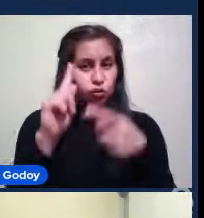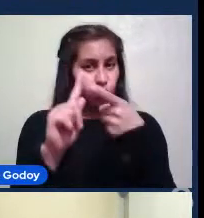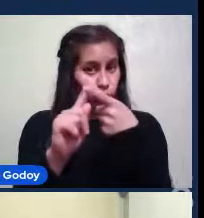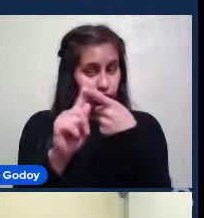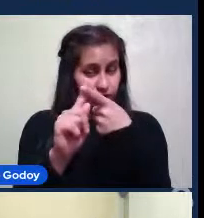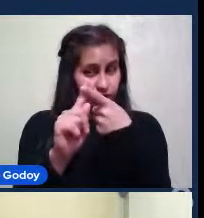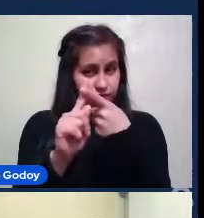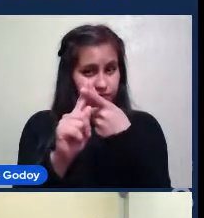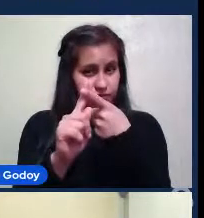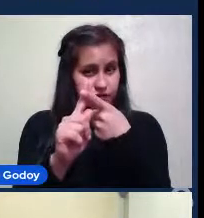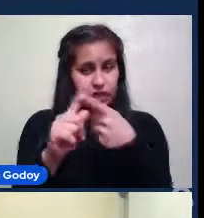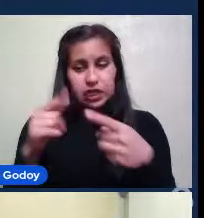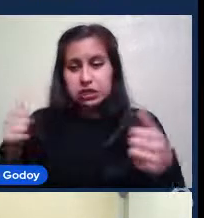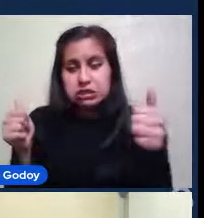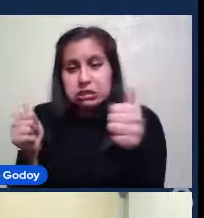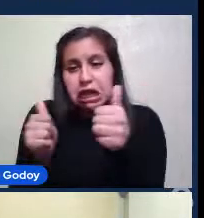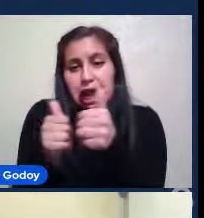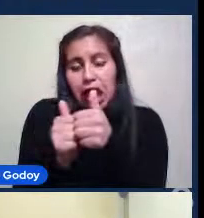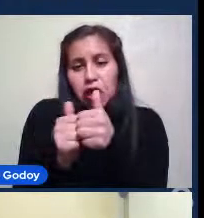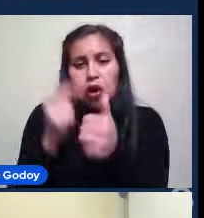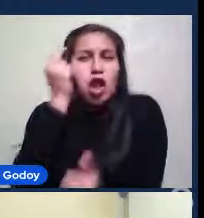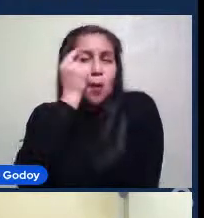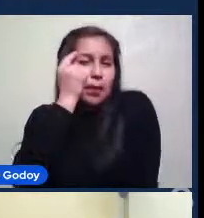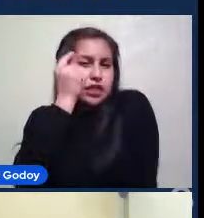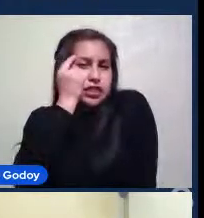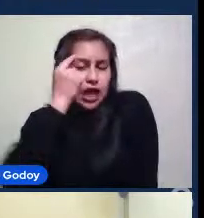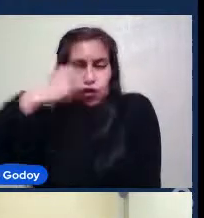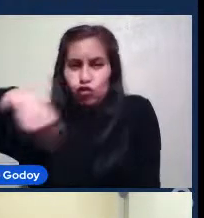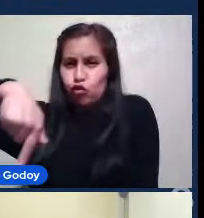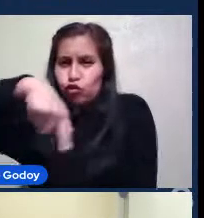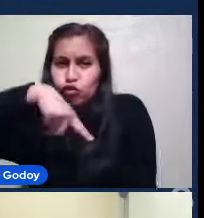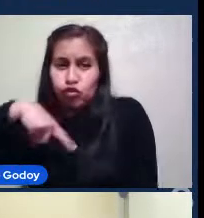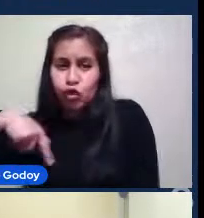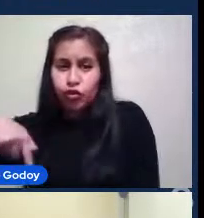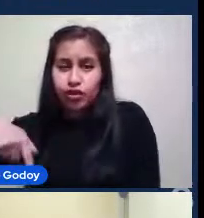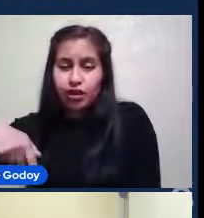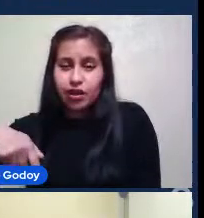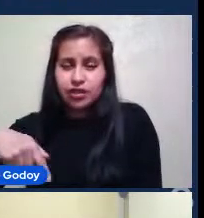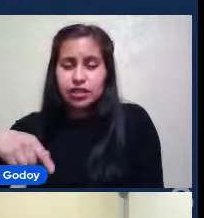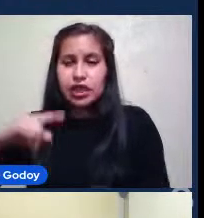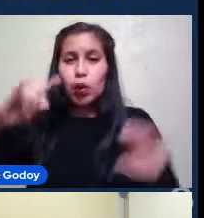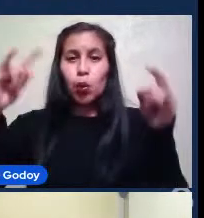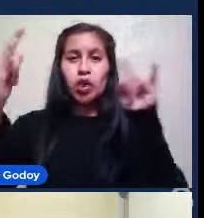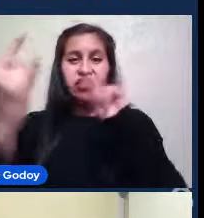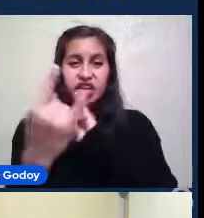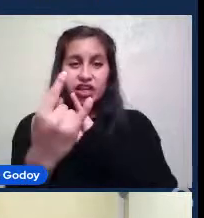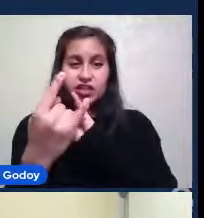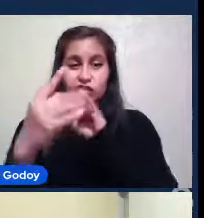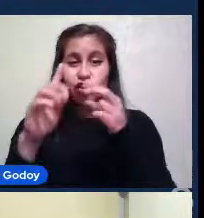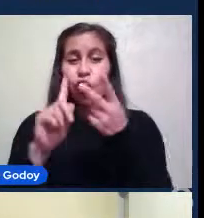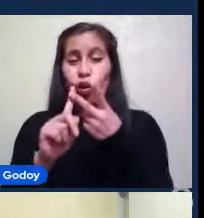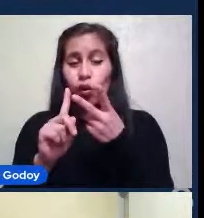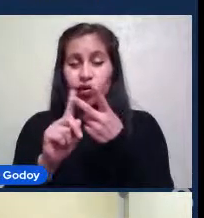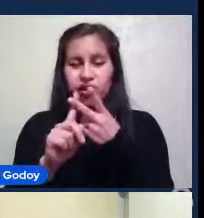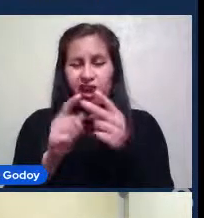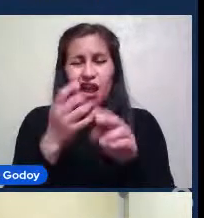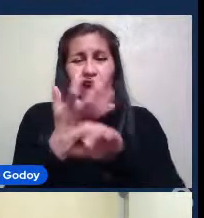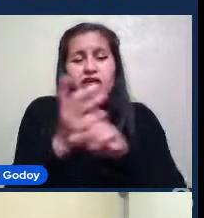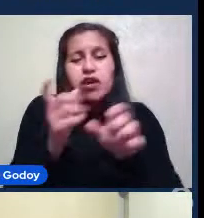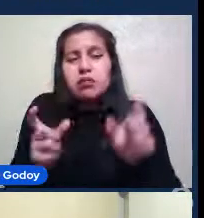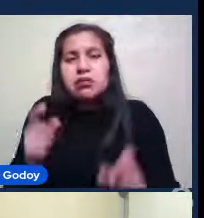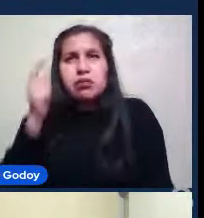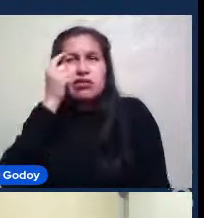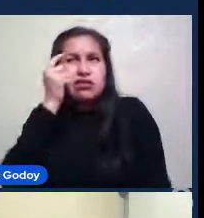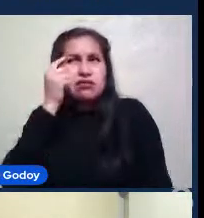cercanía, de nuestra vecindad en el Universo. Mientras que por otra parte había gente que pensaba que eran muy